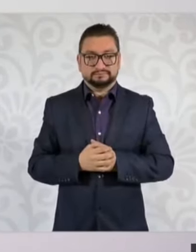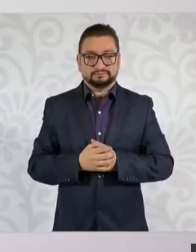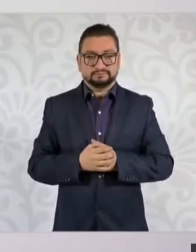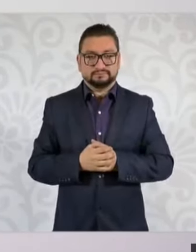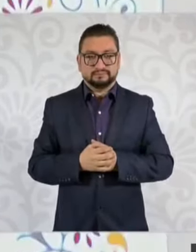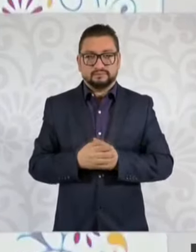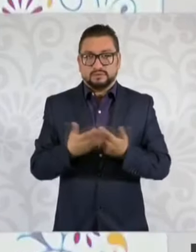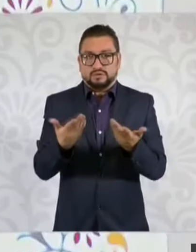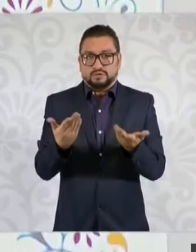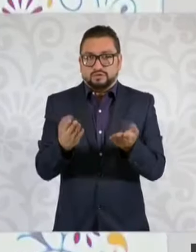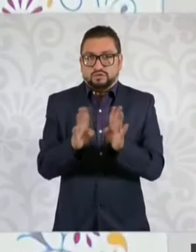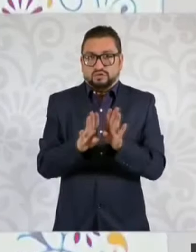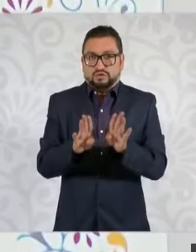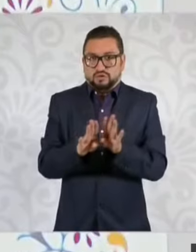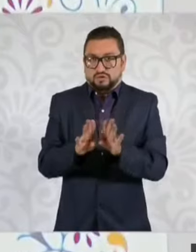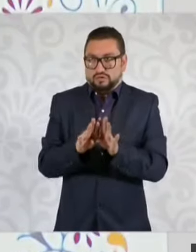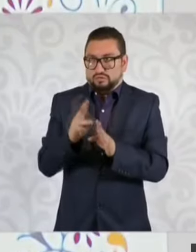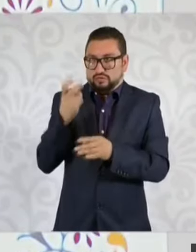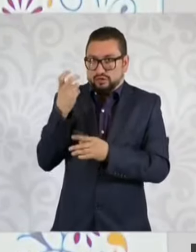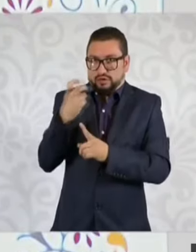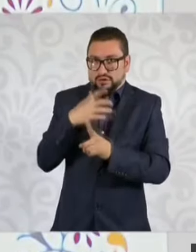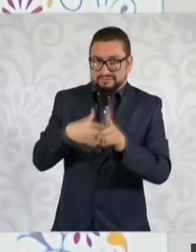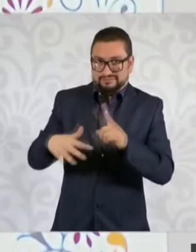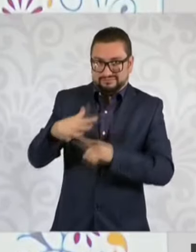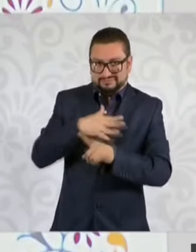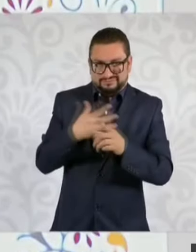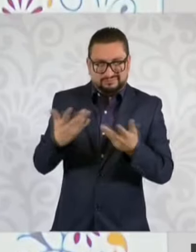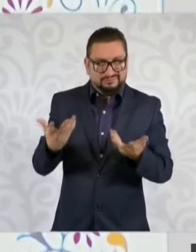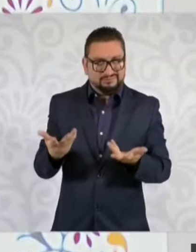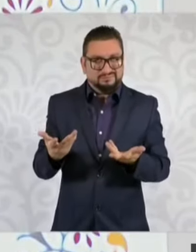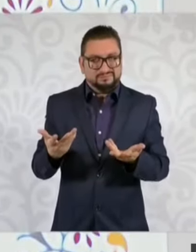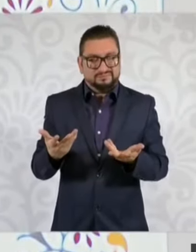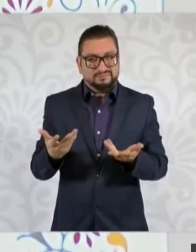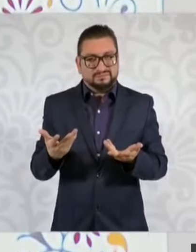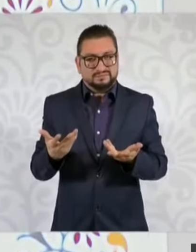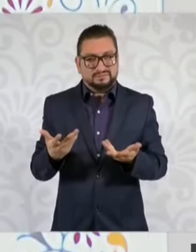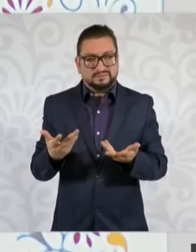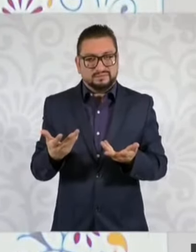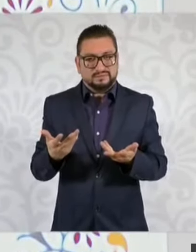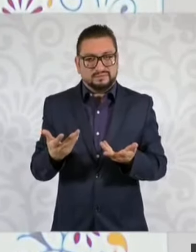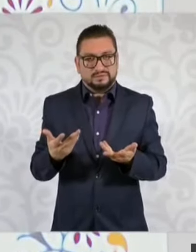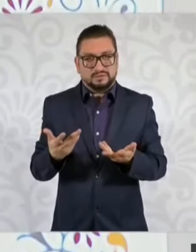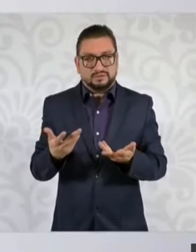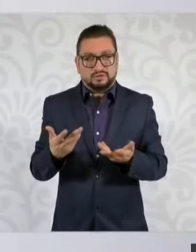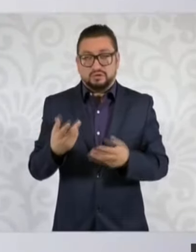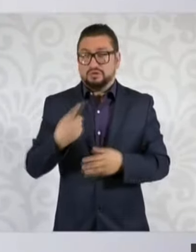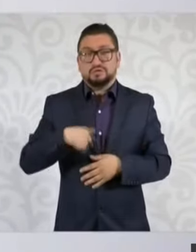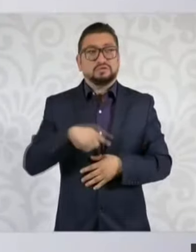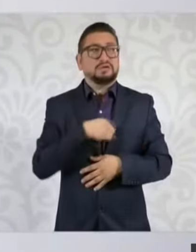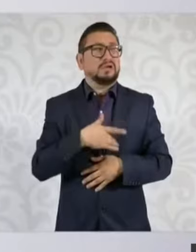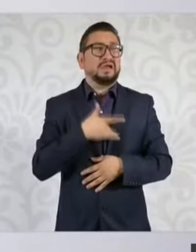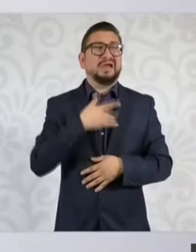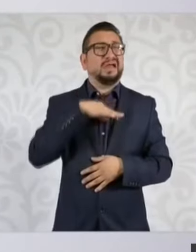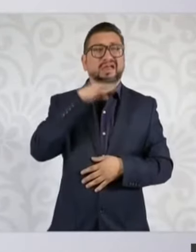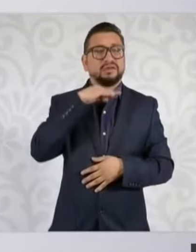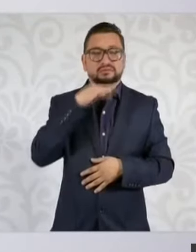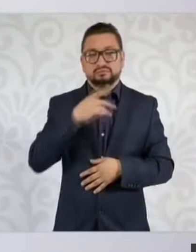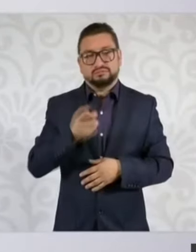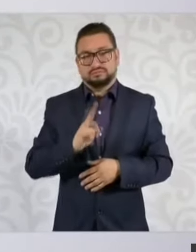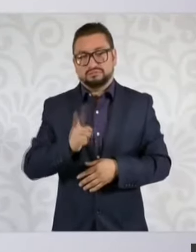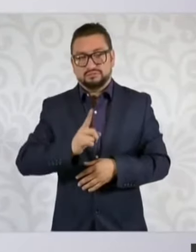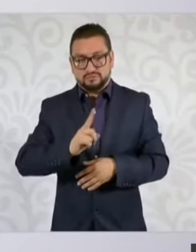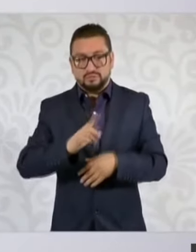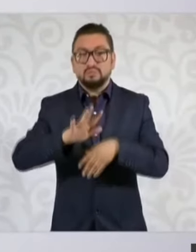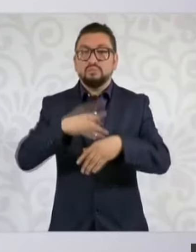Pues cómo querían que bajo esa circunstancia, como si nada hubiera pasado, porque no sólo